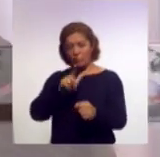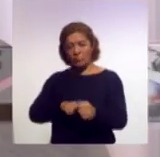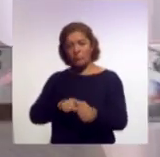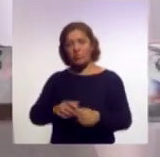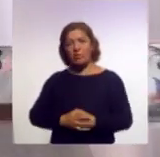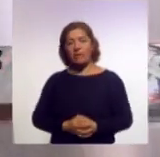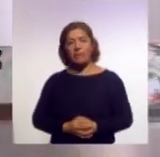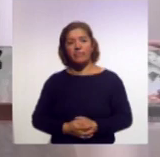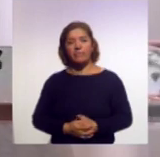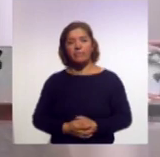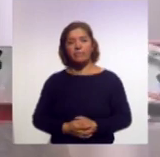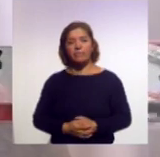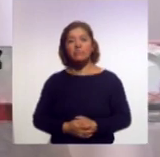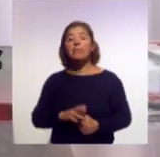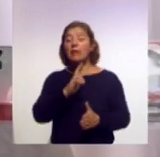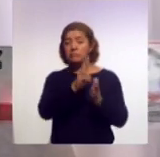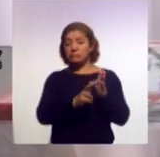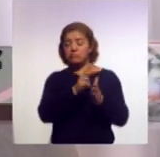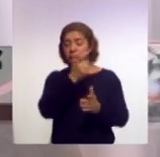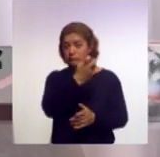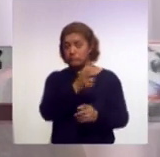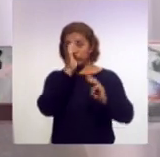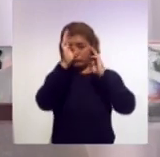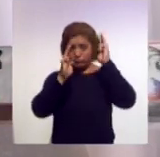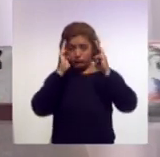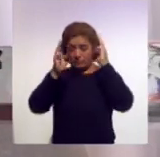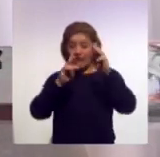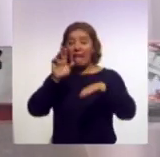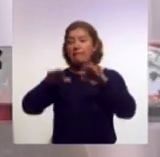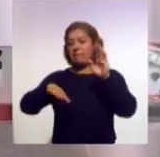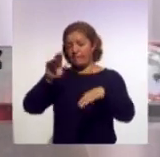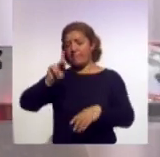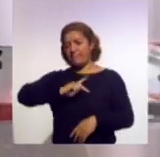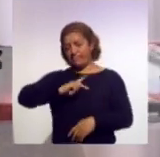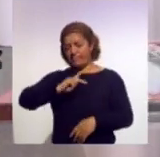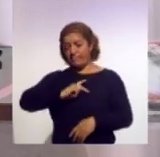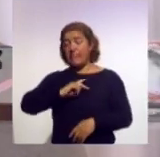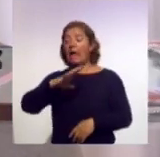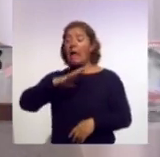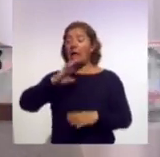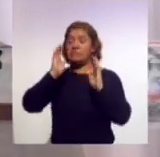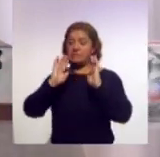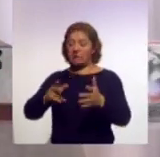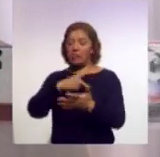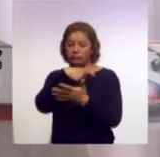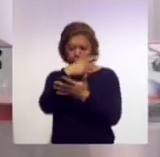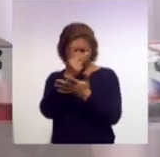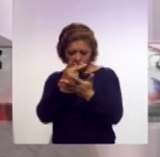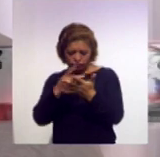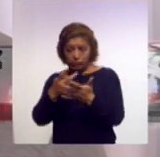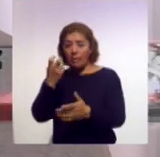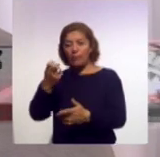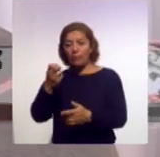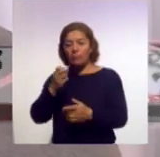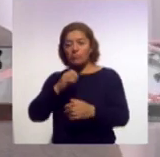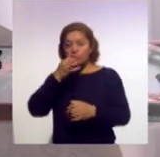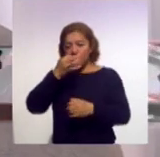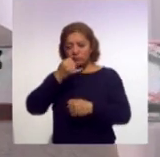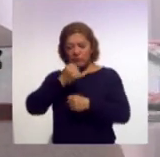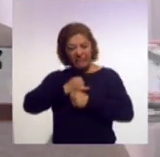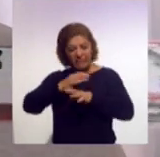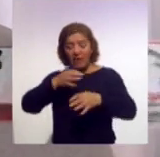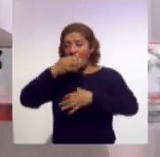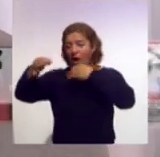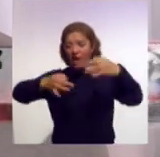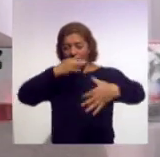Nacional de los Ferrocarriles depende de nosotros y estamos haciendo todo un programa por eso es la convocatoria a trabajar también con